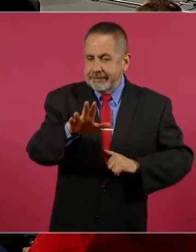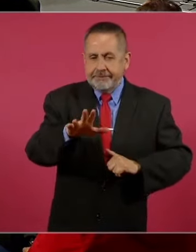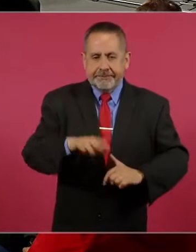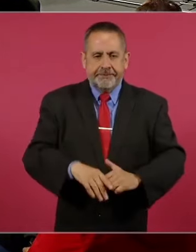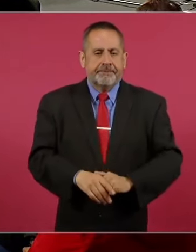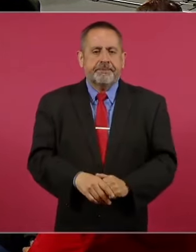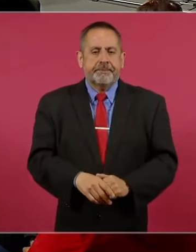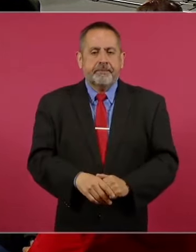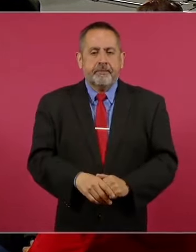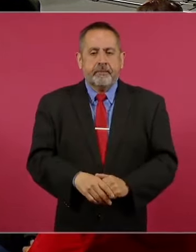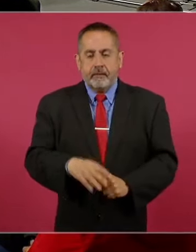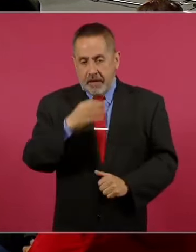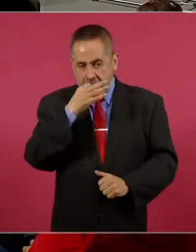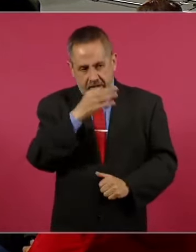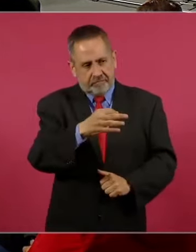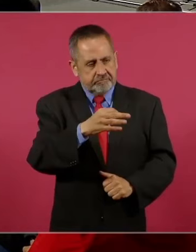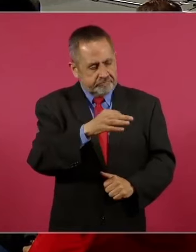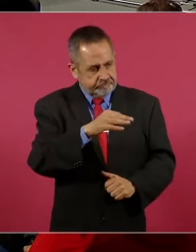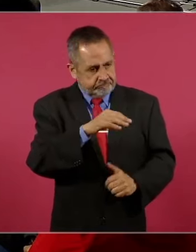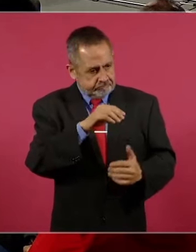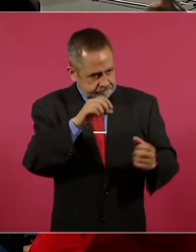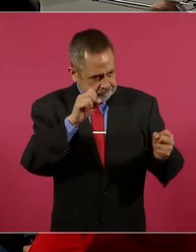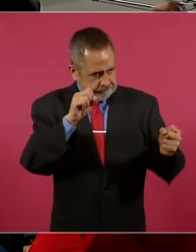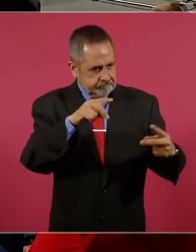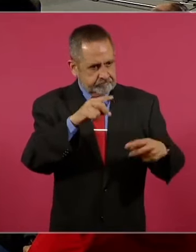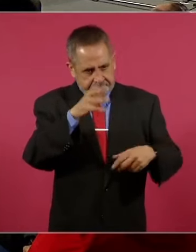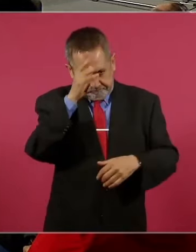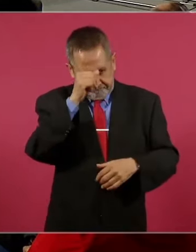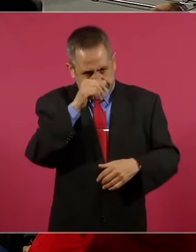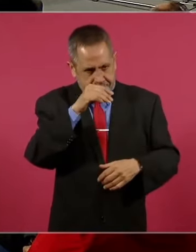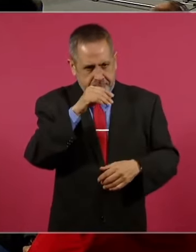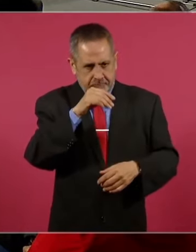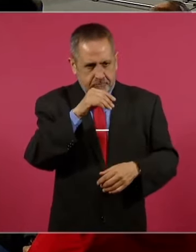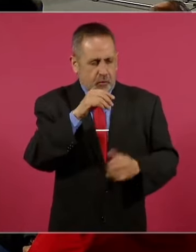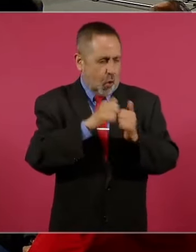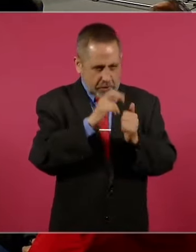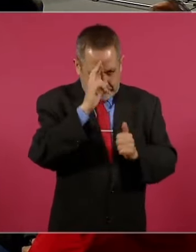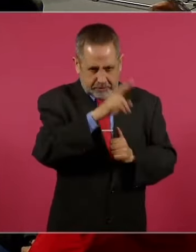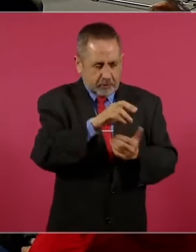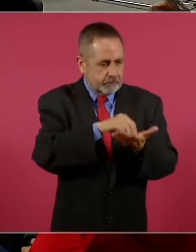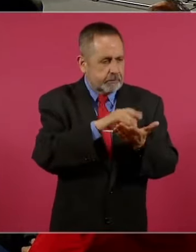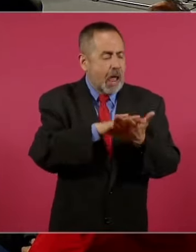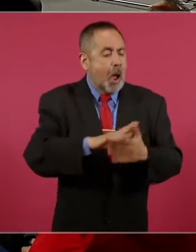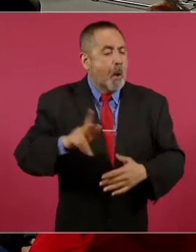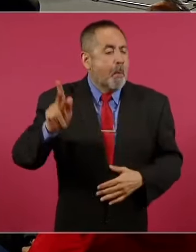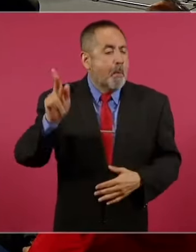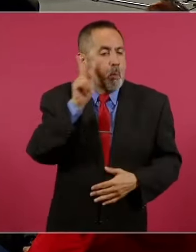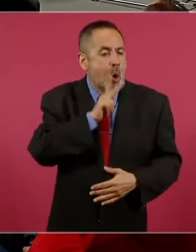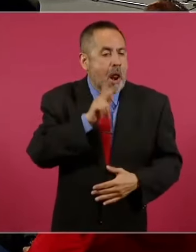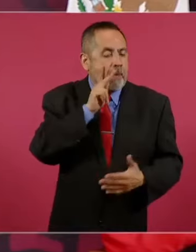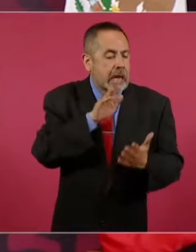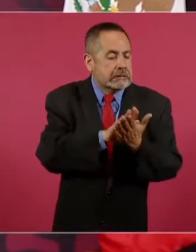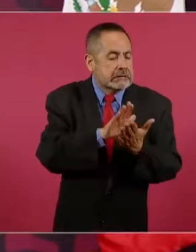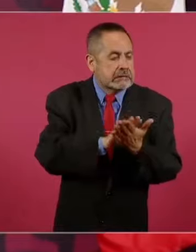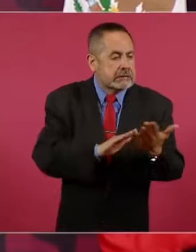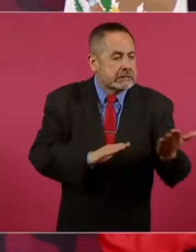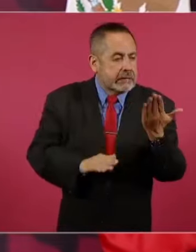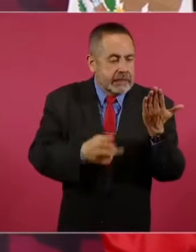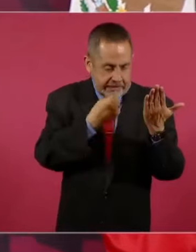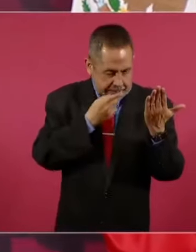Te emplazo respetuosamente a que pruebes lo que estás diciendo.